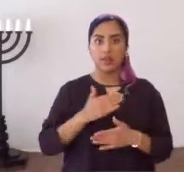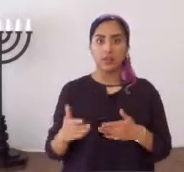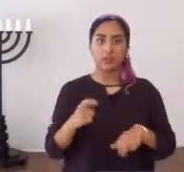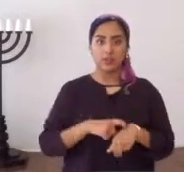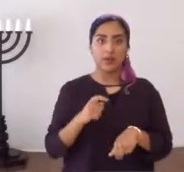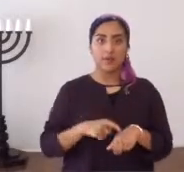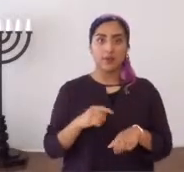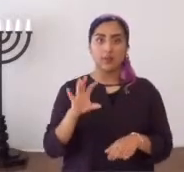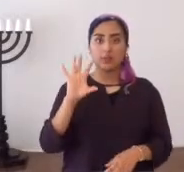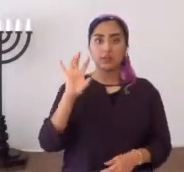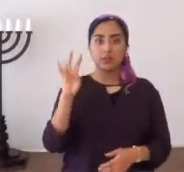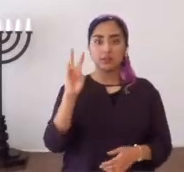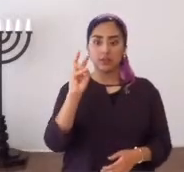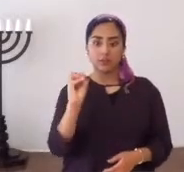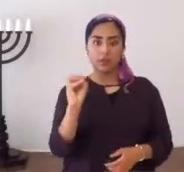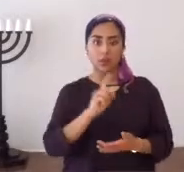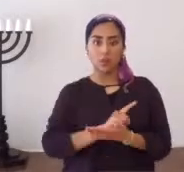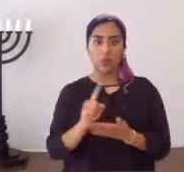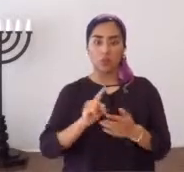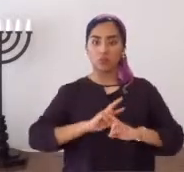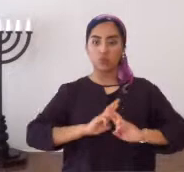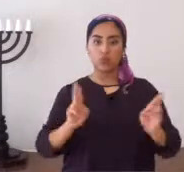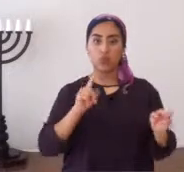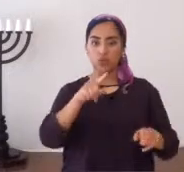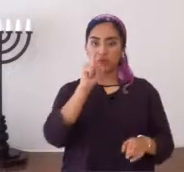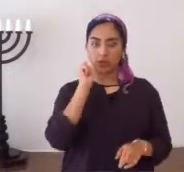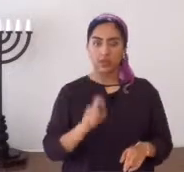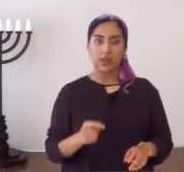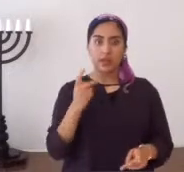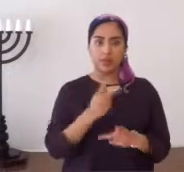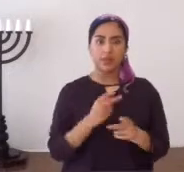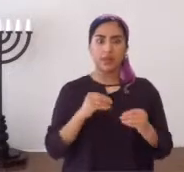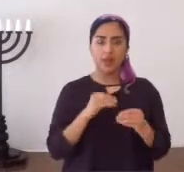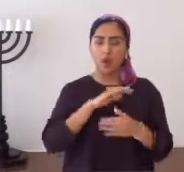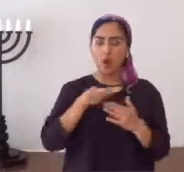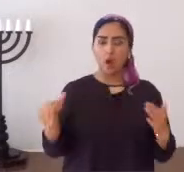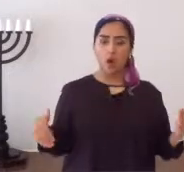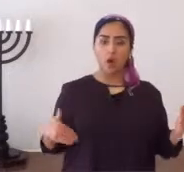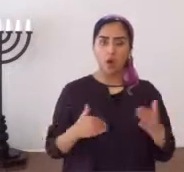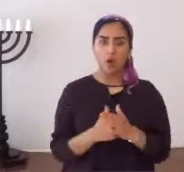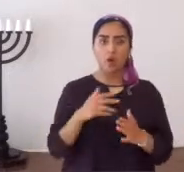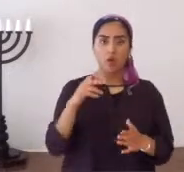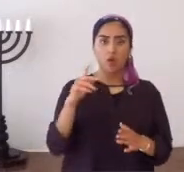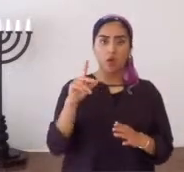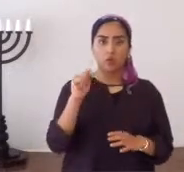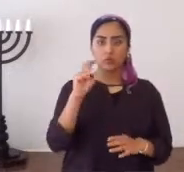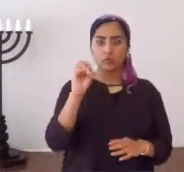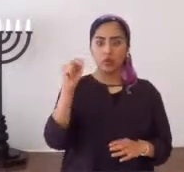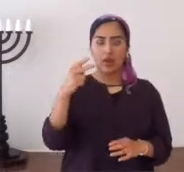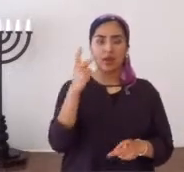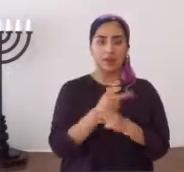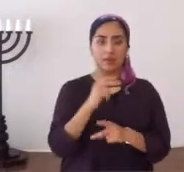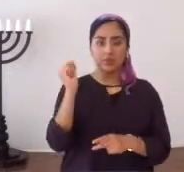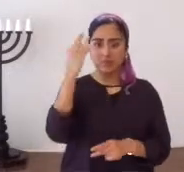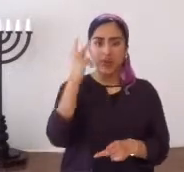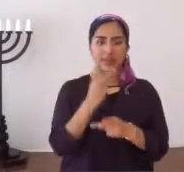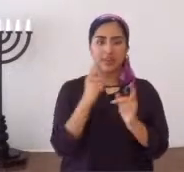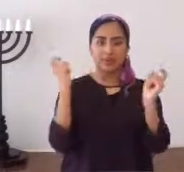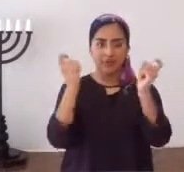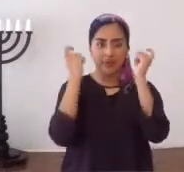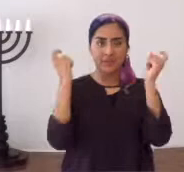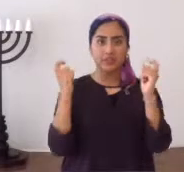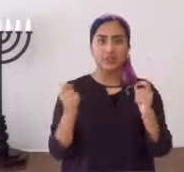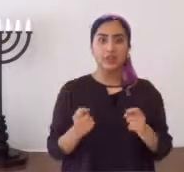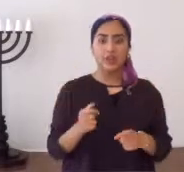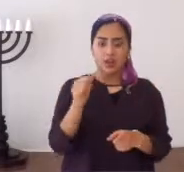ya estamos viviendo los últimos tiempos, la semana 70 ya está, usted tiene que cumplir, con todo en la, con toda la Torah, guardar el